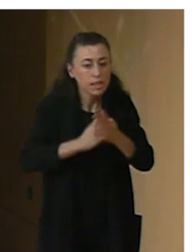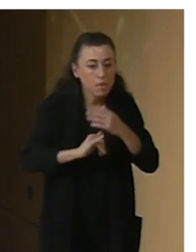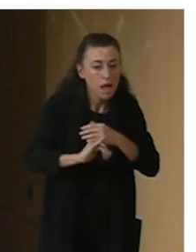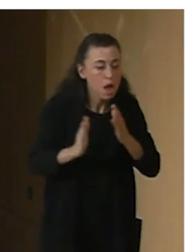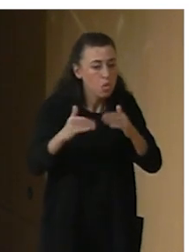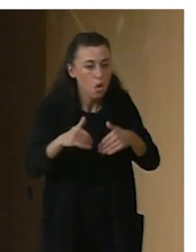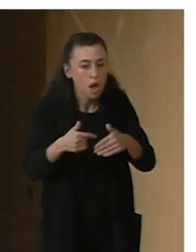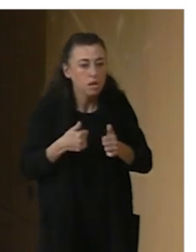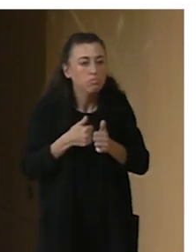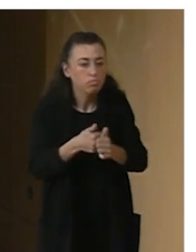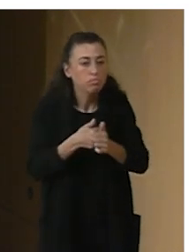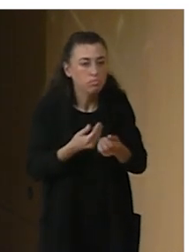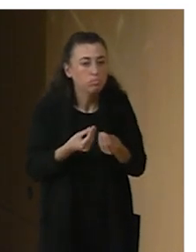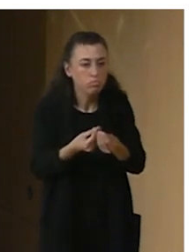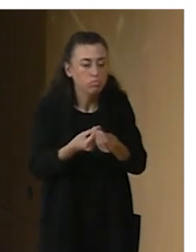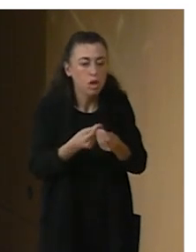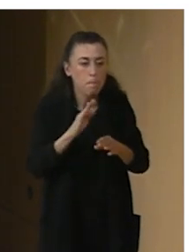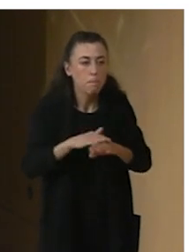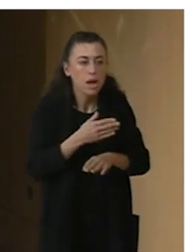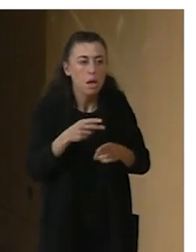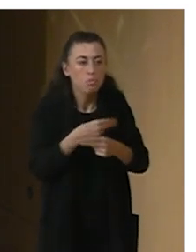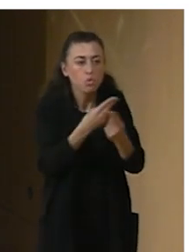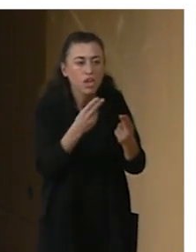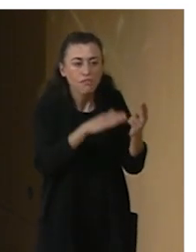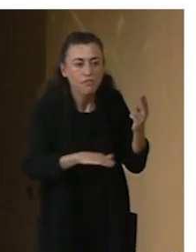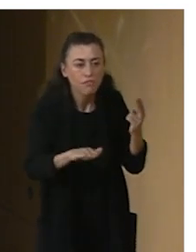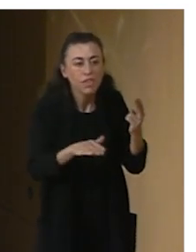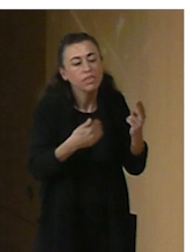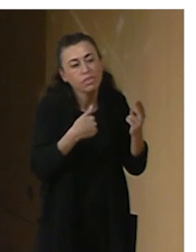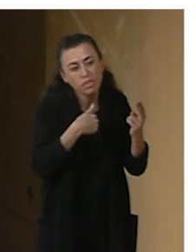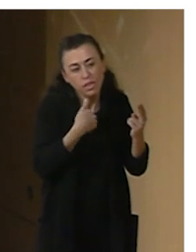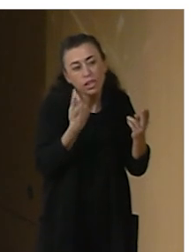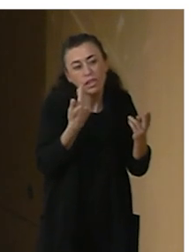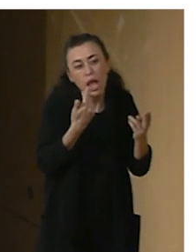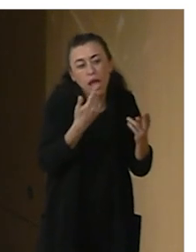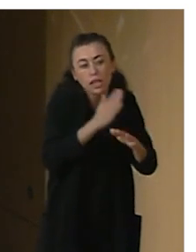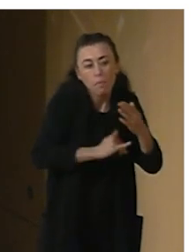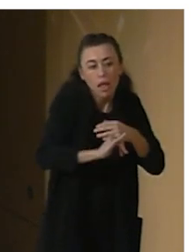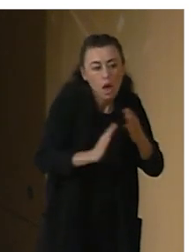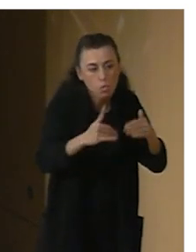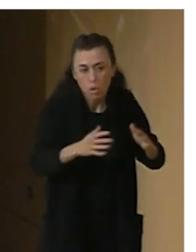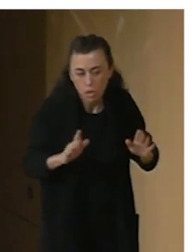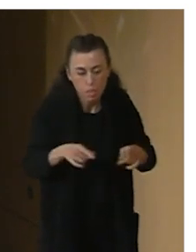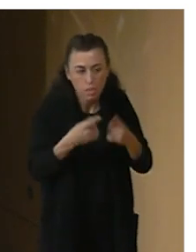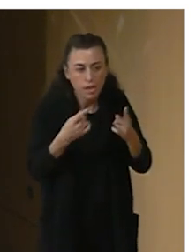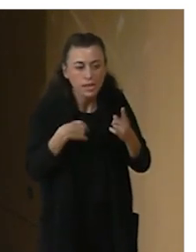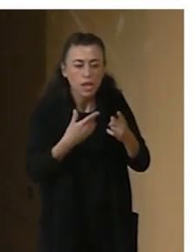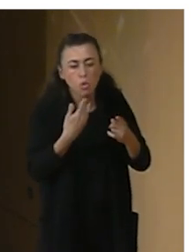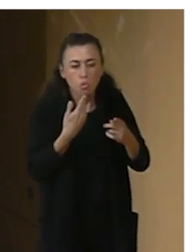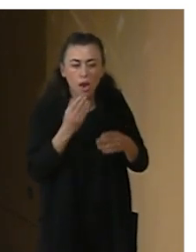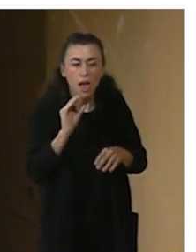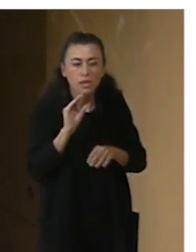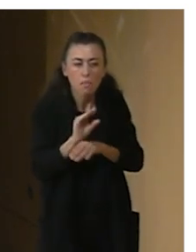para público infantil con y sin discapacidad. Hay como una especie de becas durante la